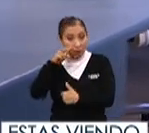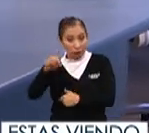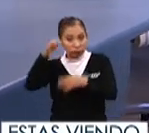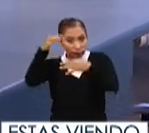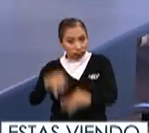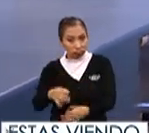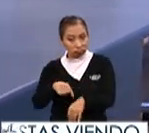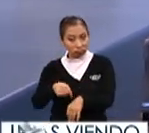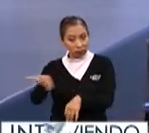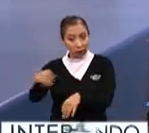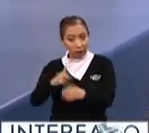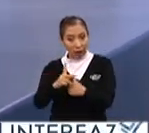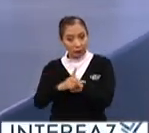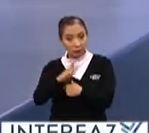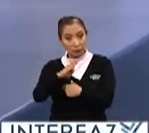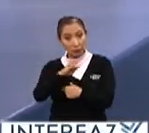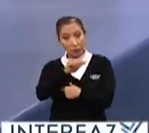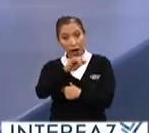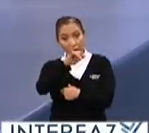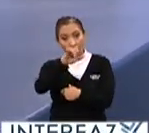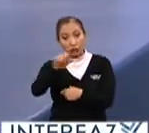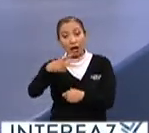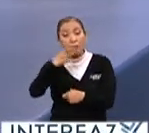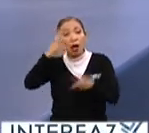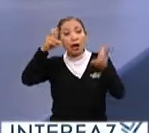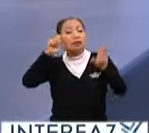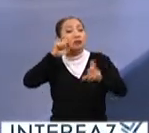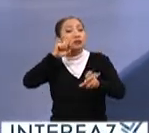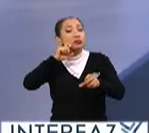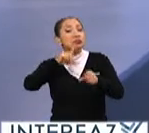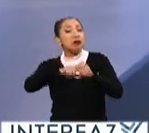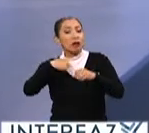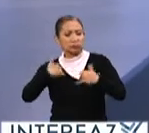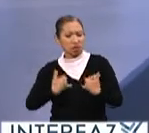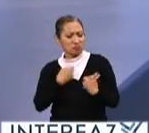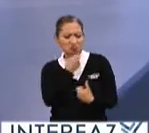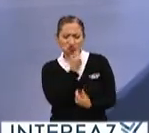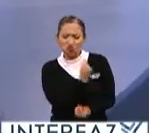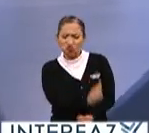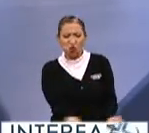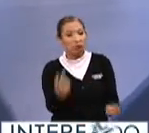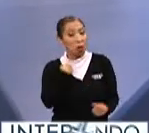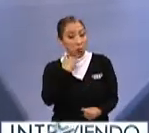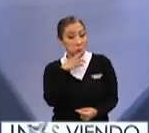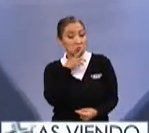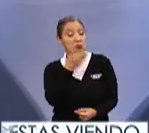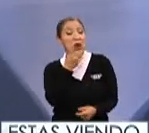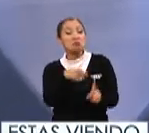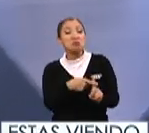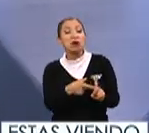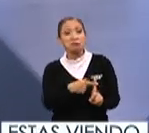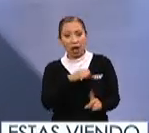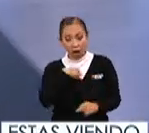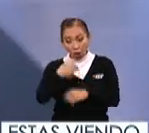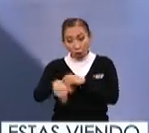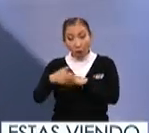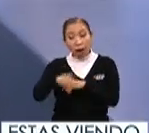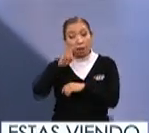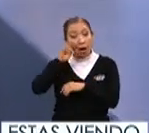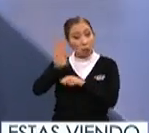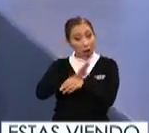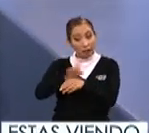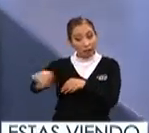concreto de los Países Bajos, donde hablar de sexualidad desde muy temprana edad ha resultado muy posible. Hay estadísticas que eso